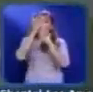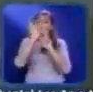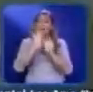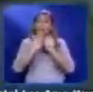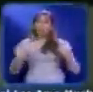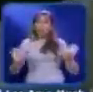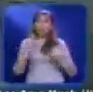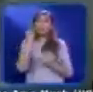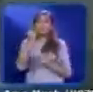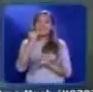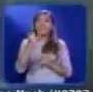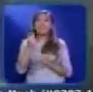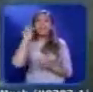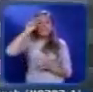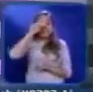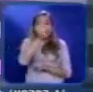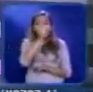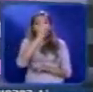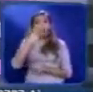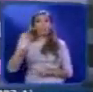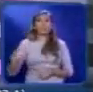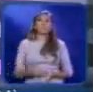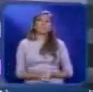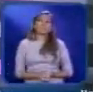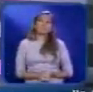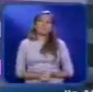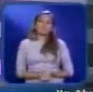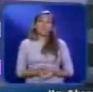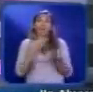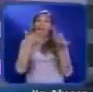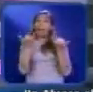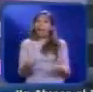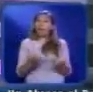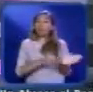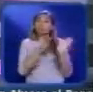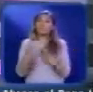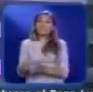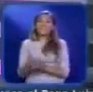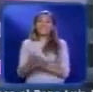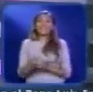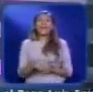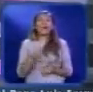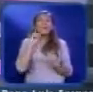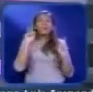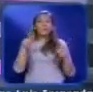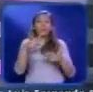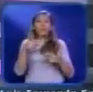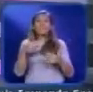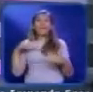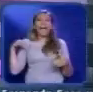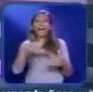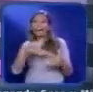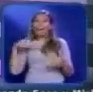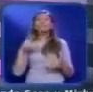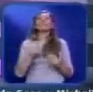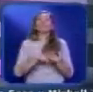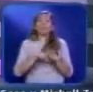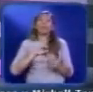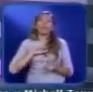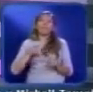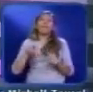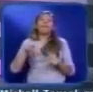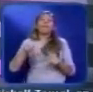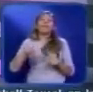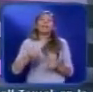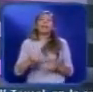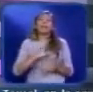y la alfabetización Y ahora nos vamos con reggaetón que me encanta rompiendo las expectativas en estos lados